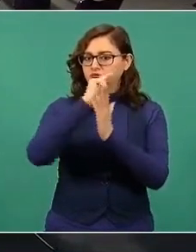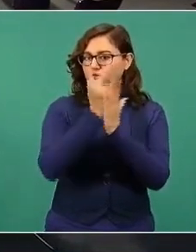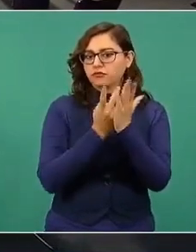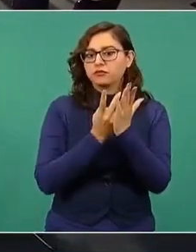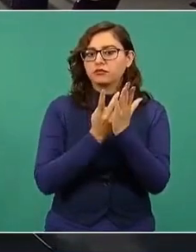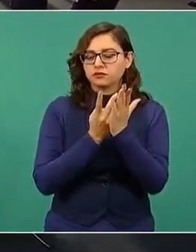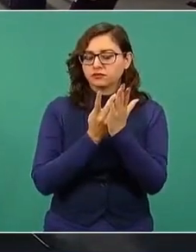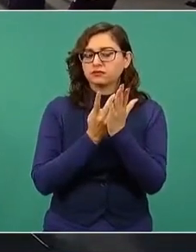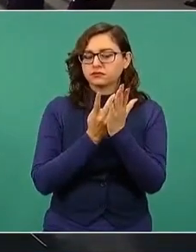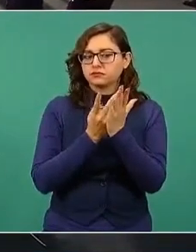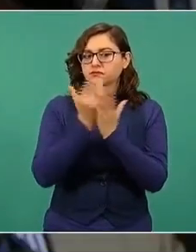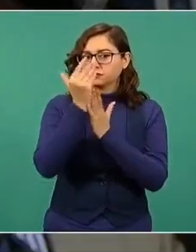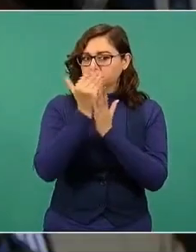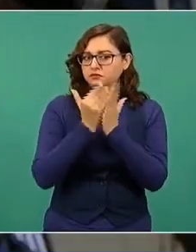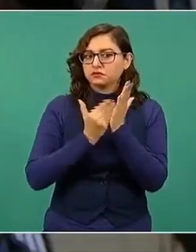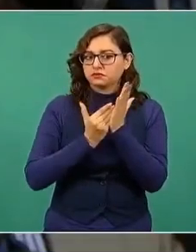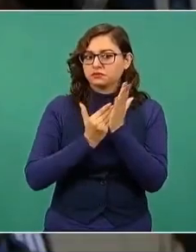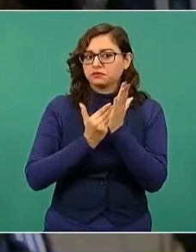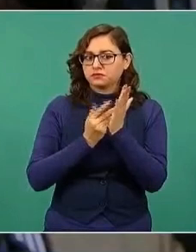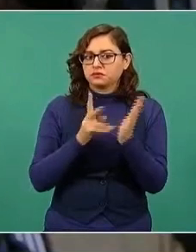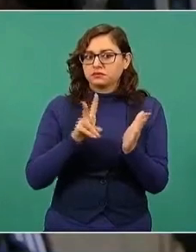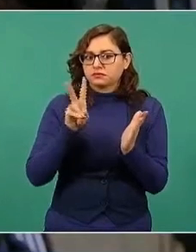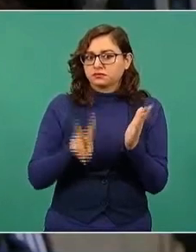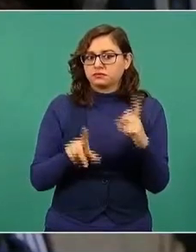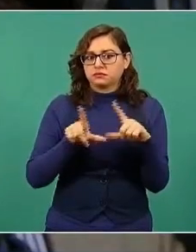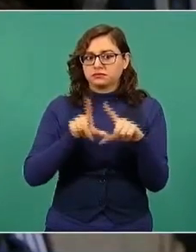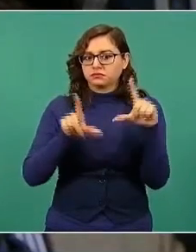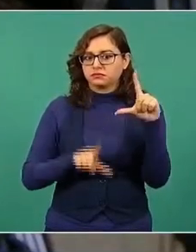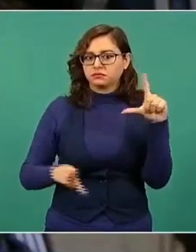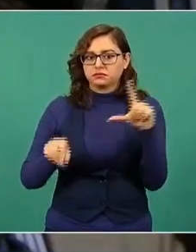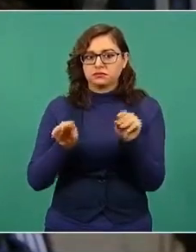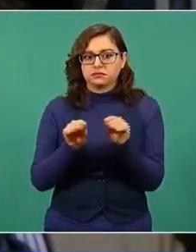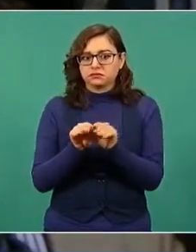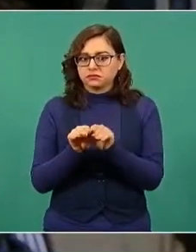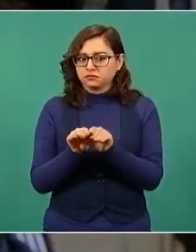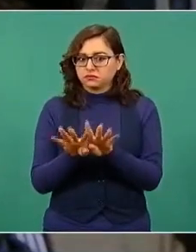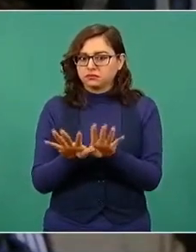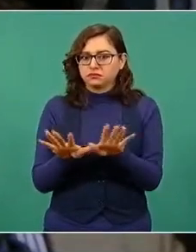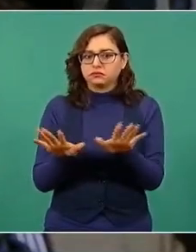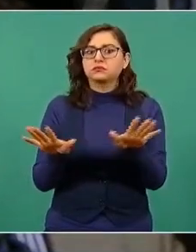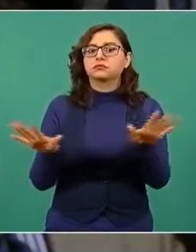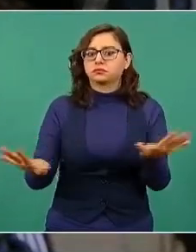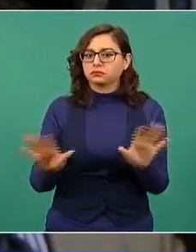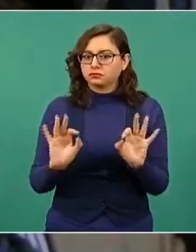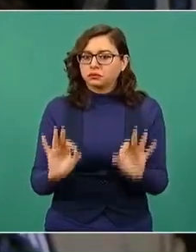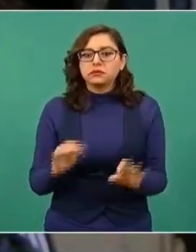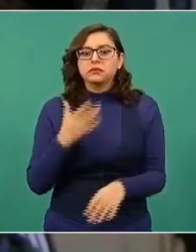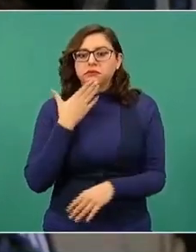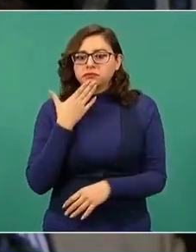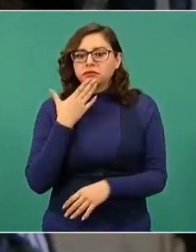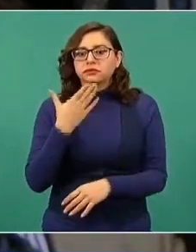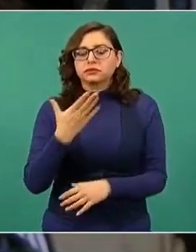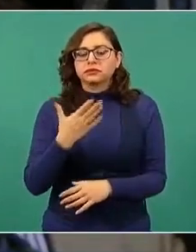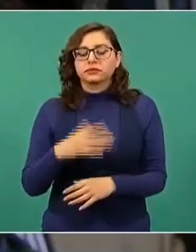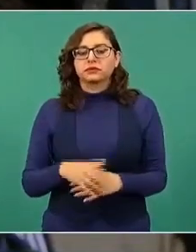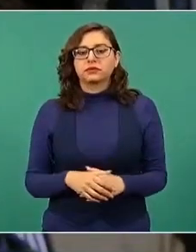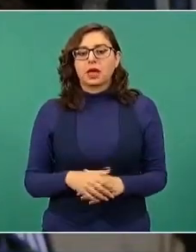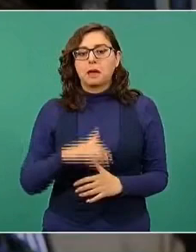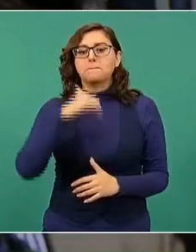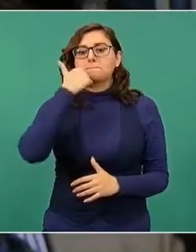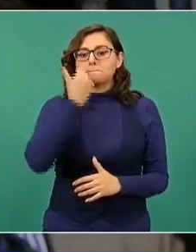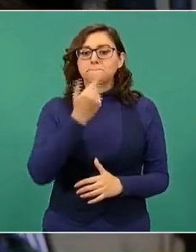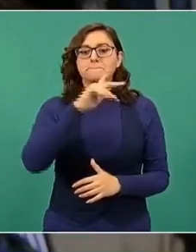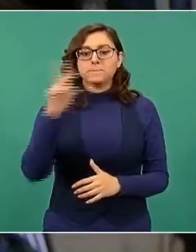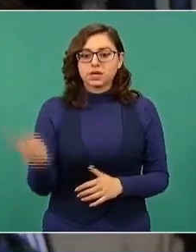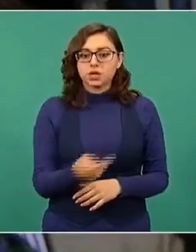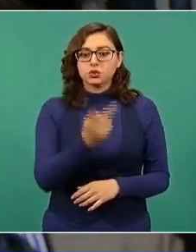permeado dentro de la República Mexicana y que va por buen camino. La pregunta es, presidente,